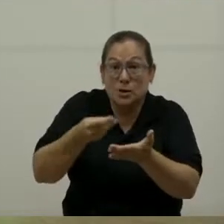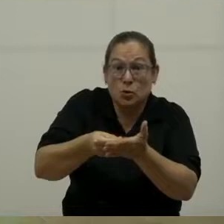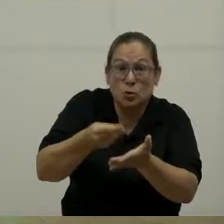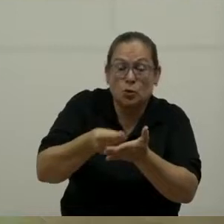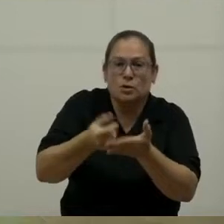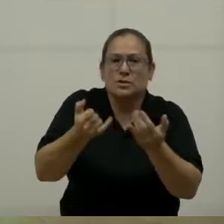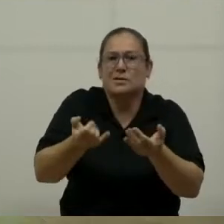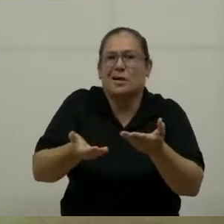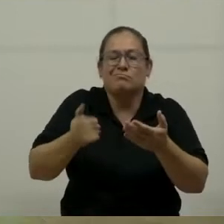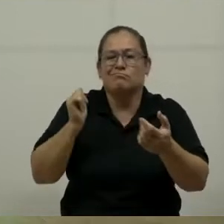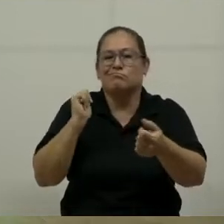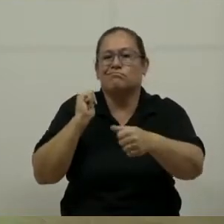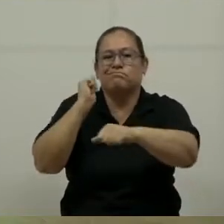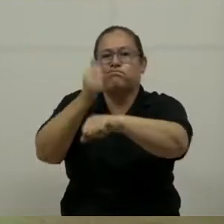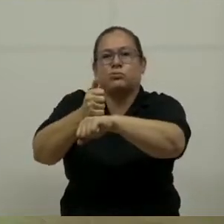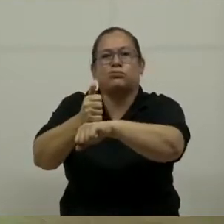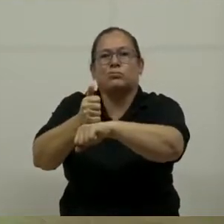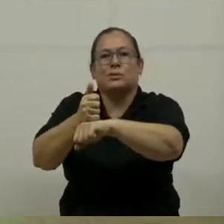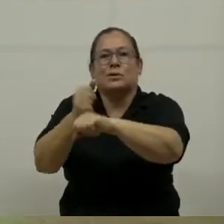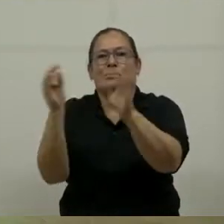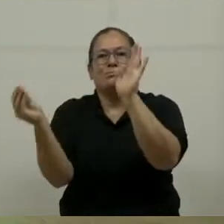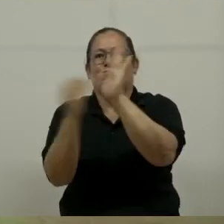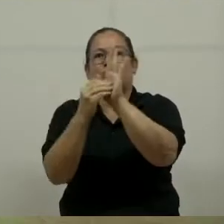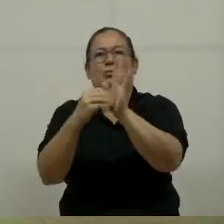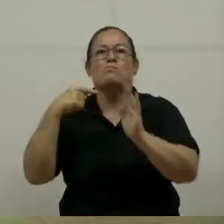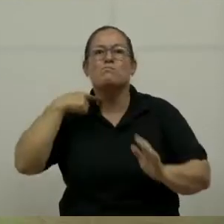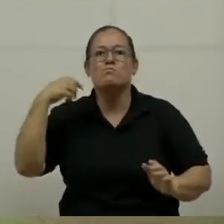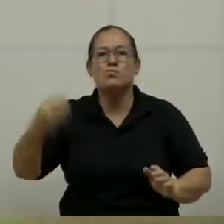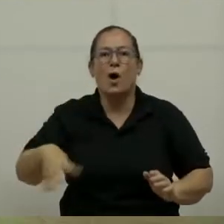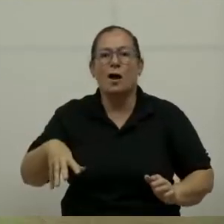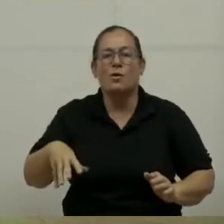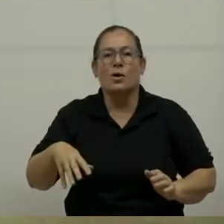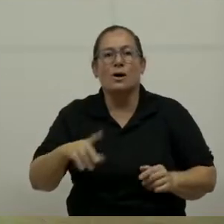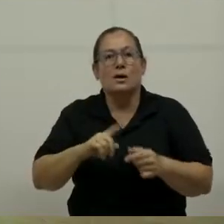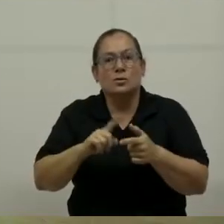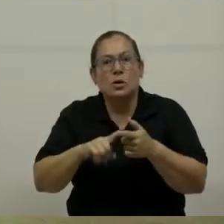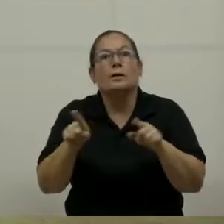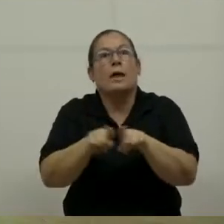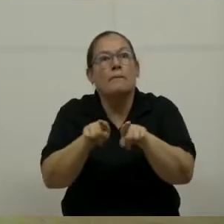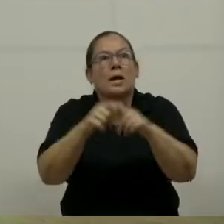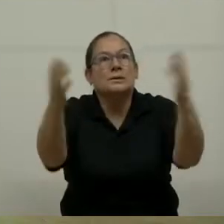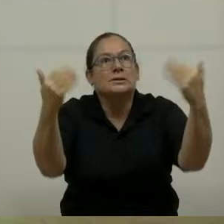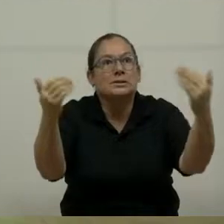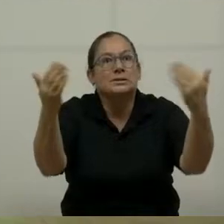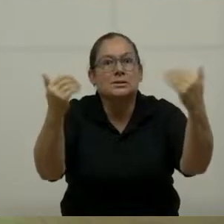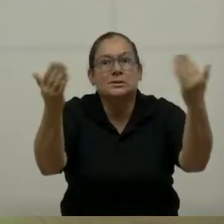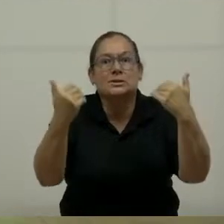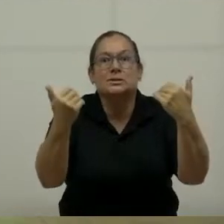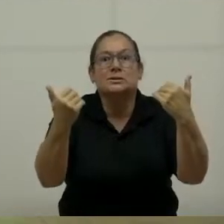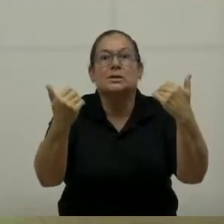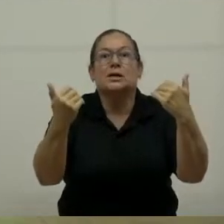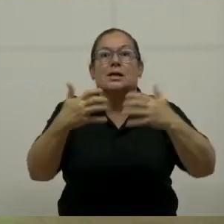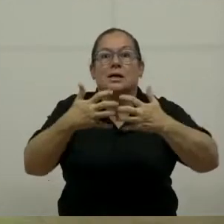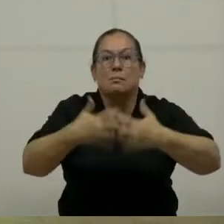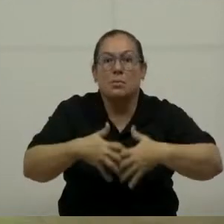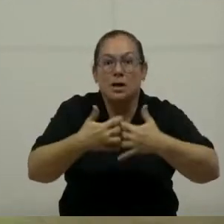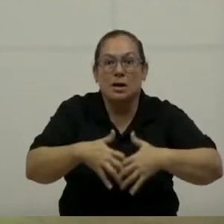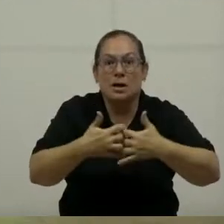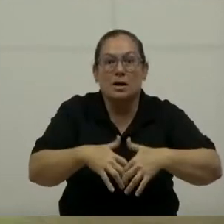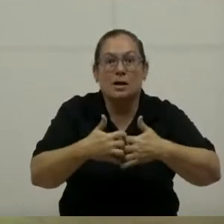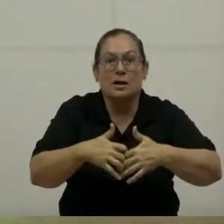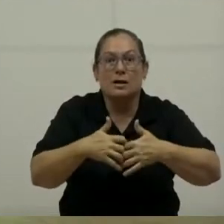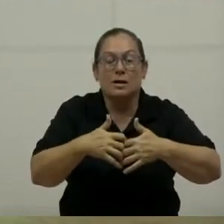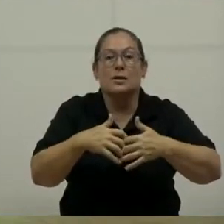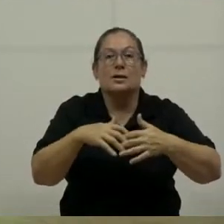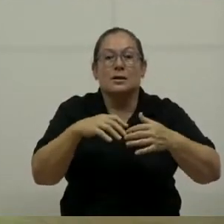muy alto. Bueno, esas son cosas que hay que claramente eliminar. Atracción de inversiones es la otra parte. Y le hemos llamado Easy